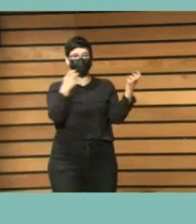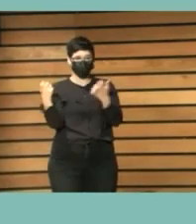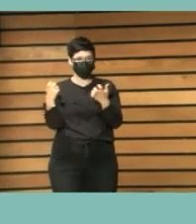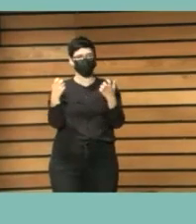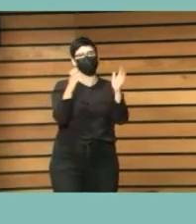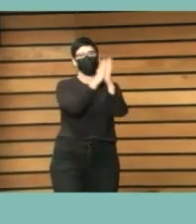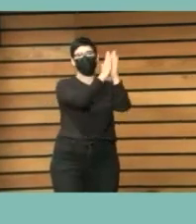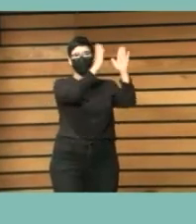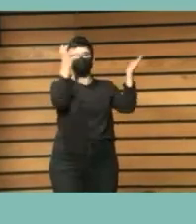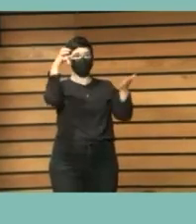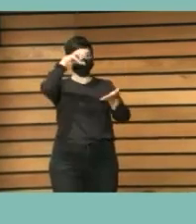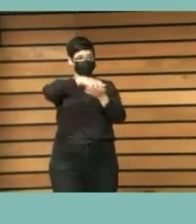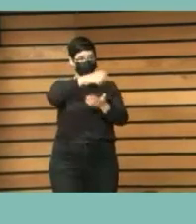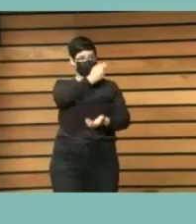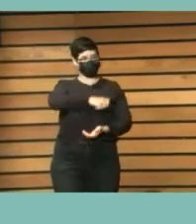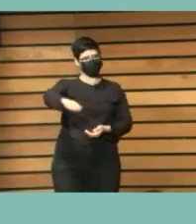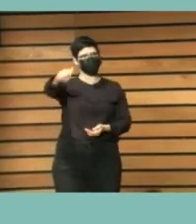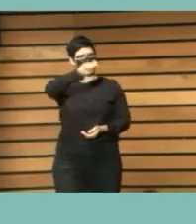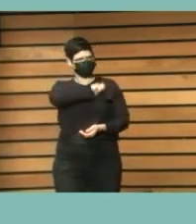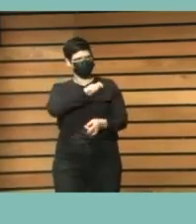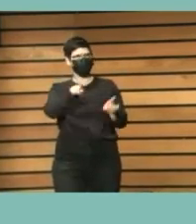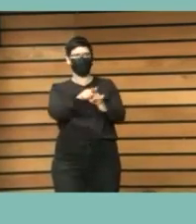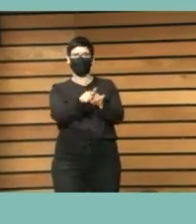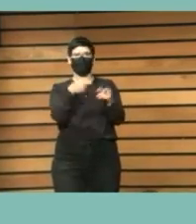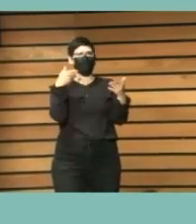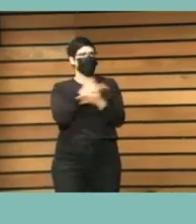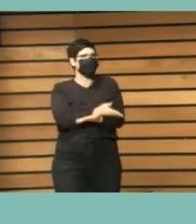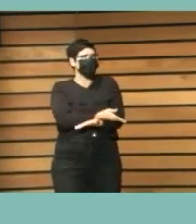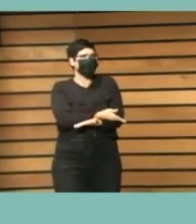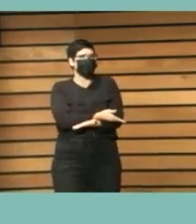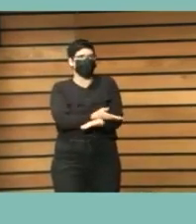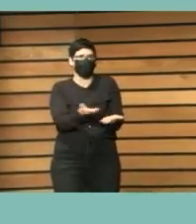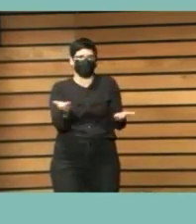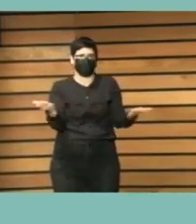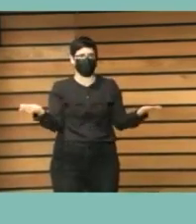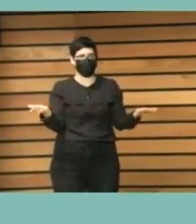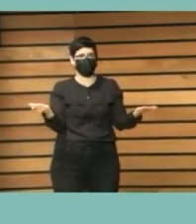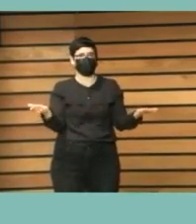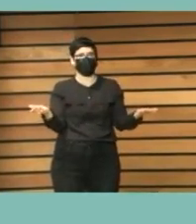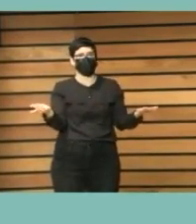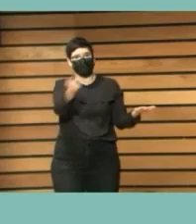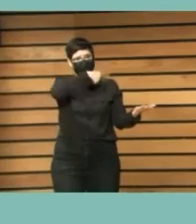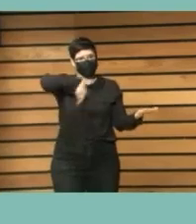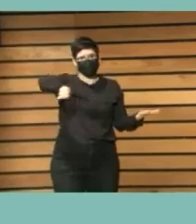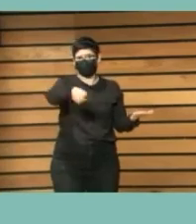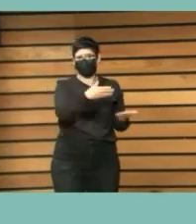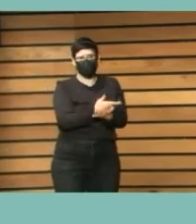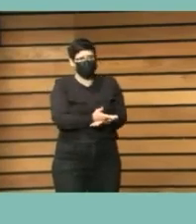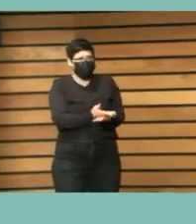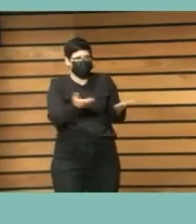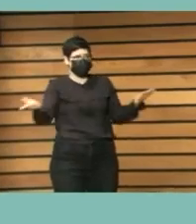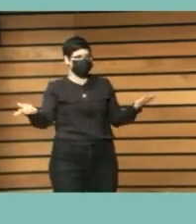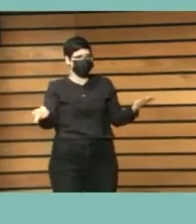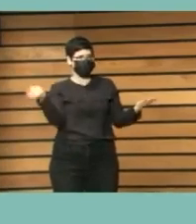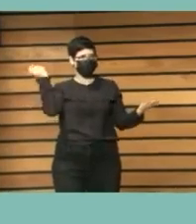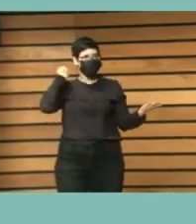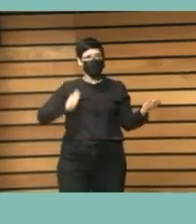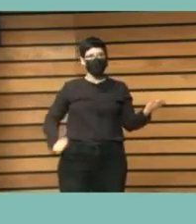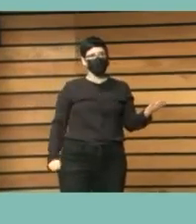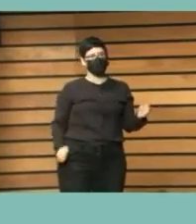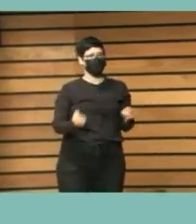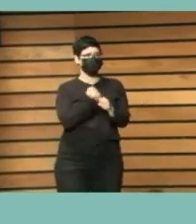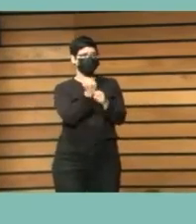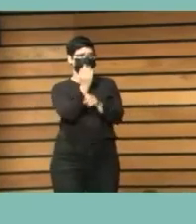en las que la confianza que merecéis los profesionales que trabajáis en ellas